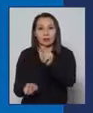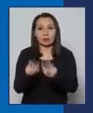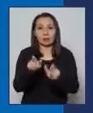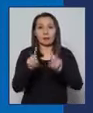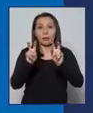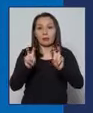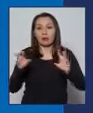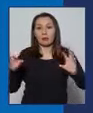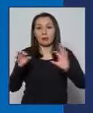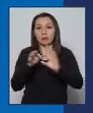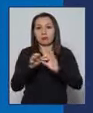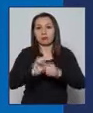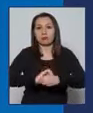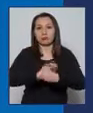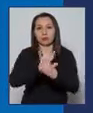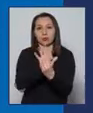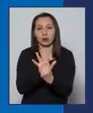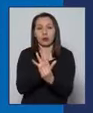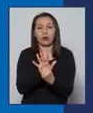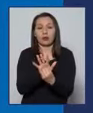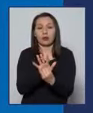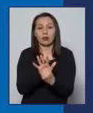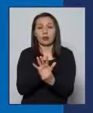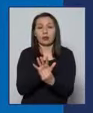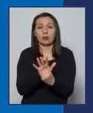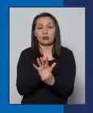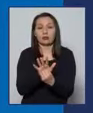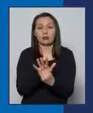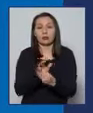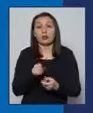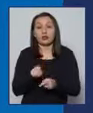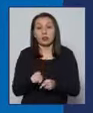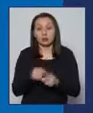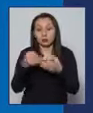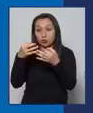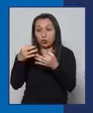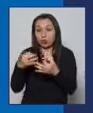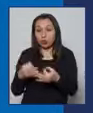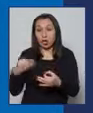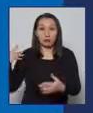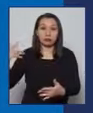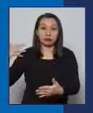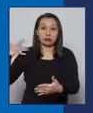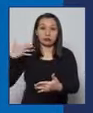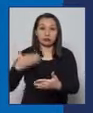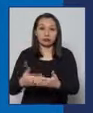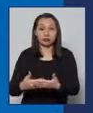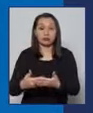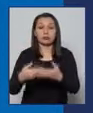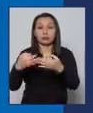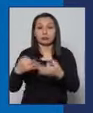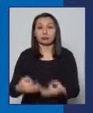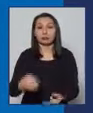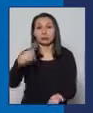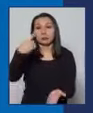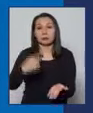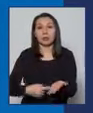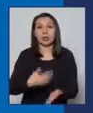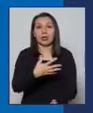asociadas al COVID-19, por la que la cifra total de víctimas llega a un total de 1